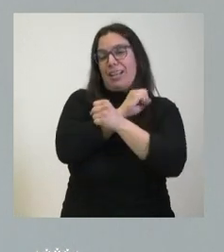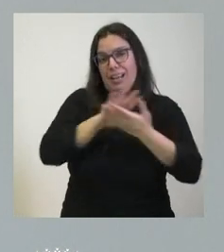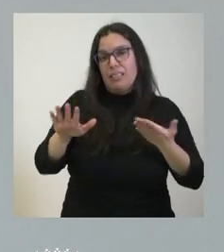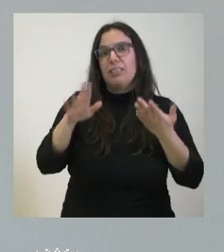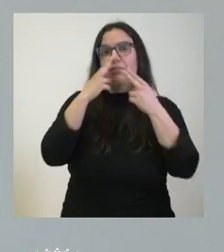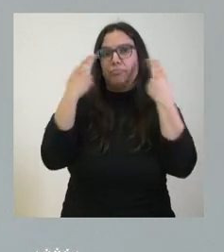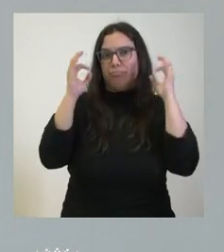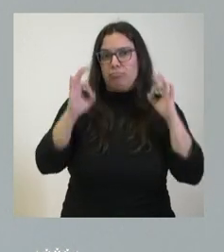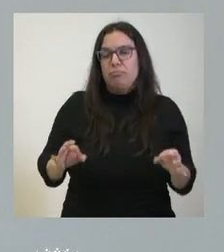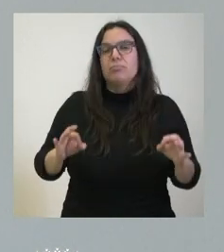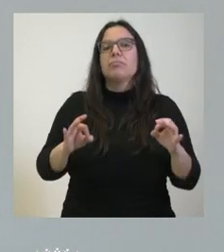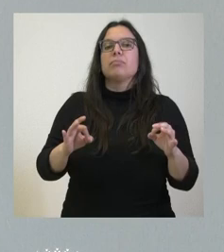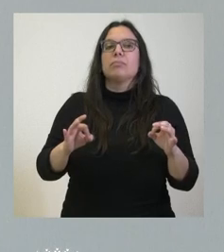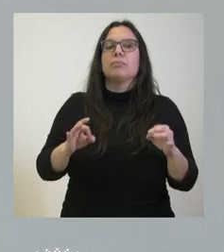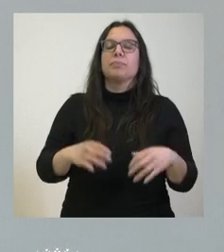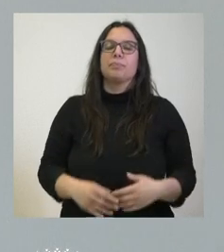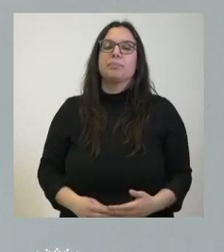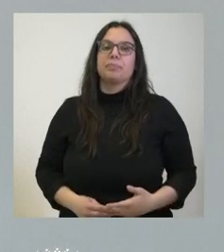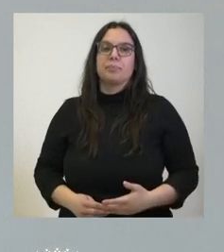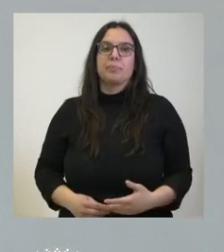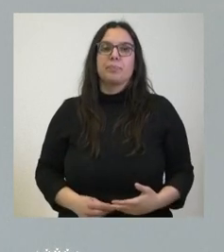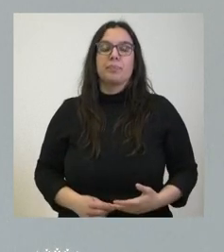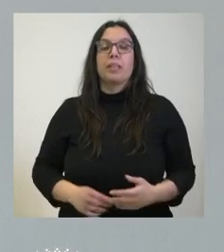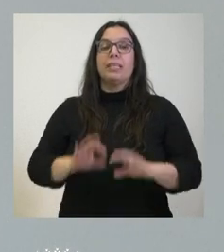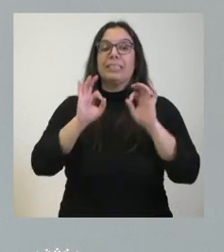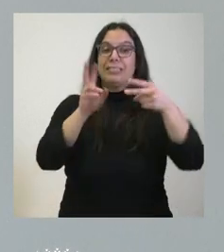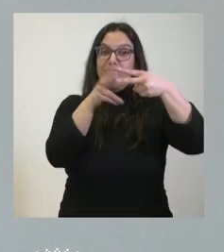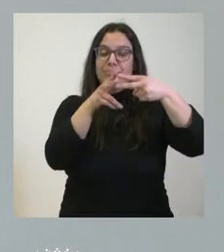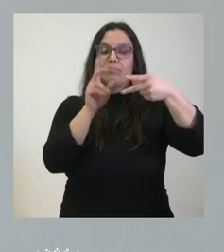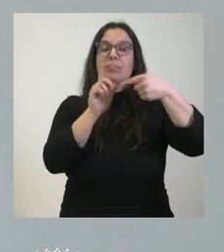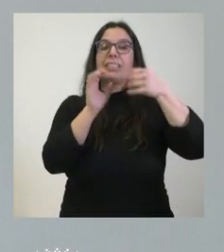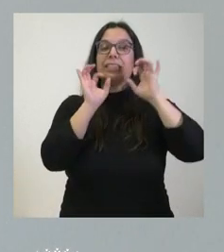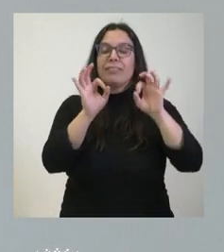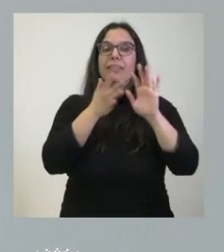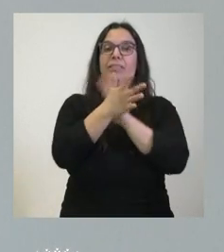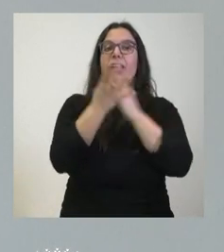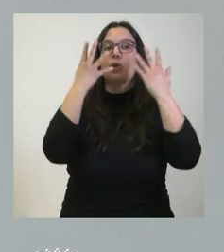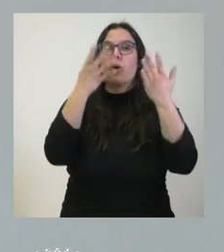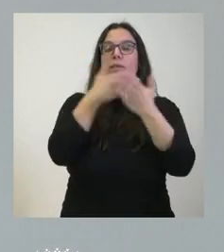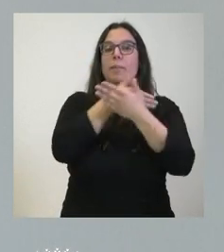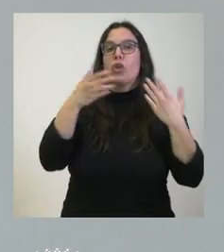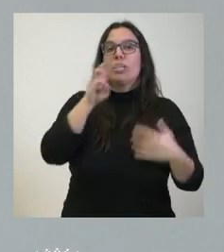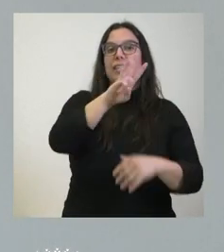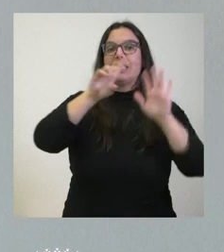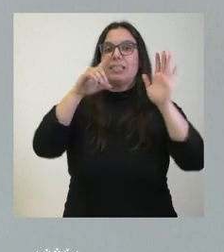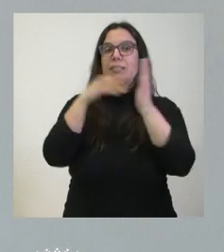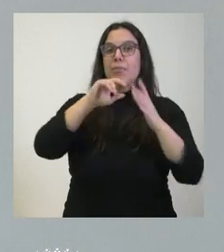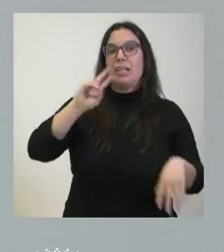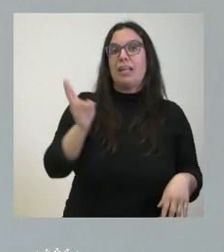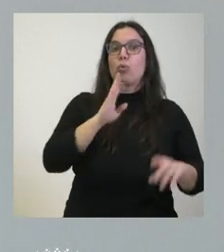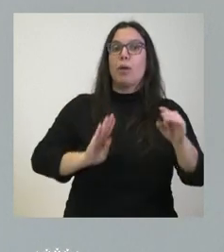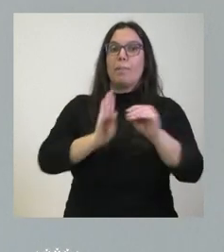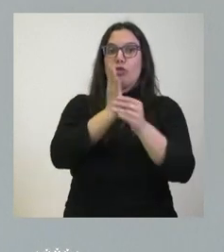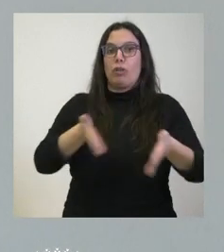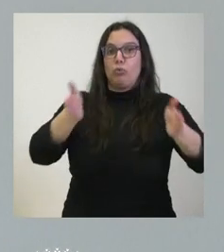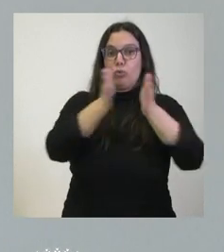son cantidades que obtienen financiación pública en concreto estamos hablando de 9.036.000 euros de inversión